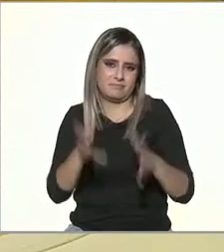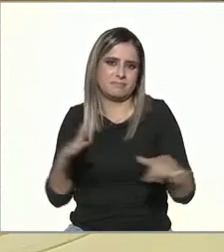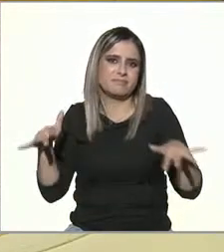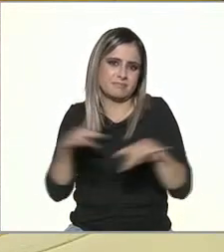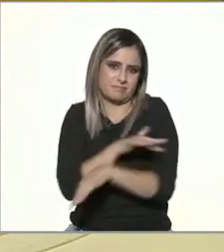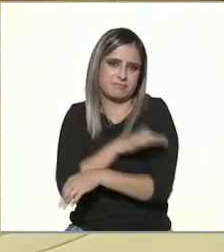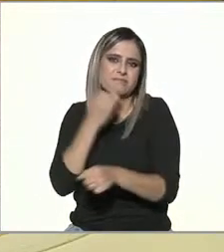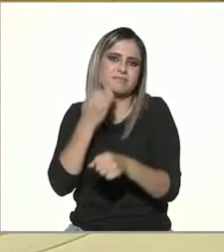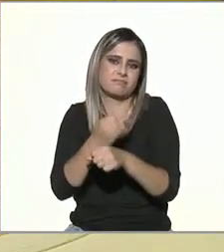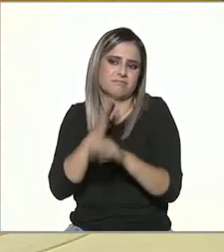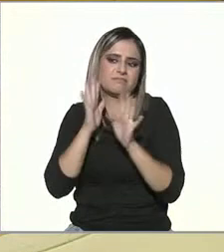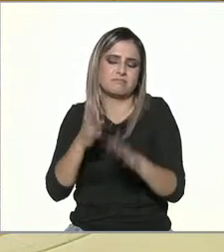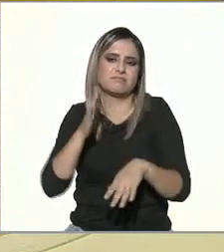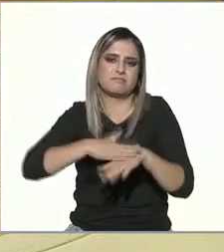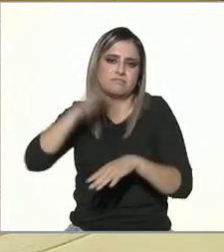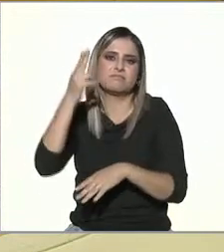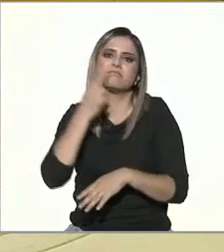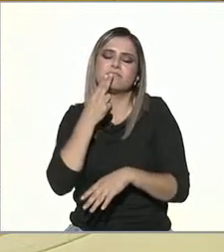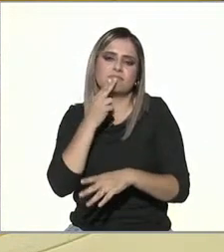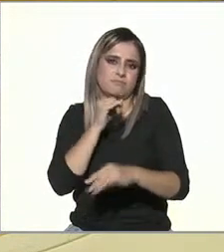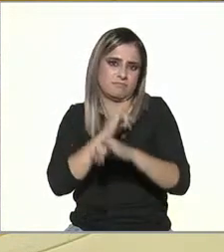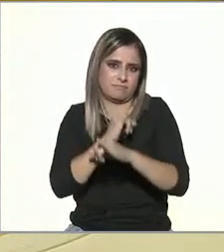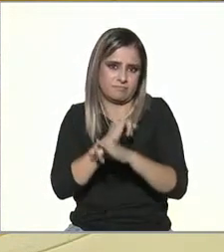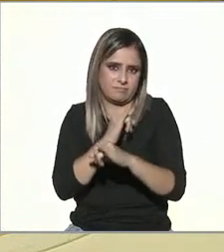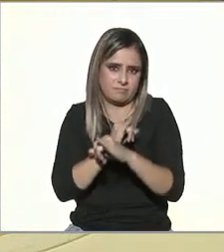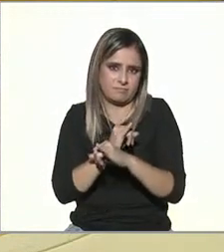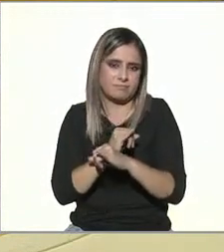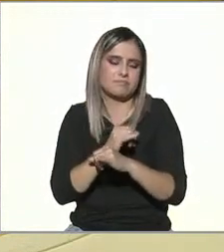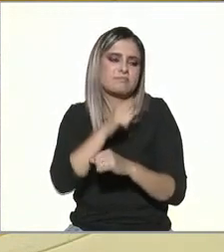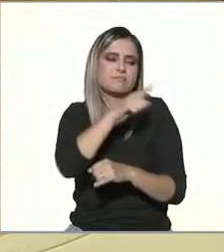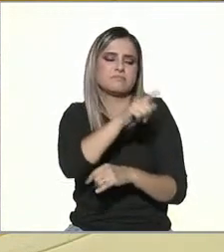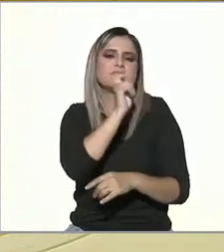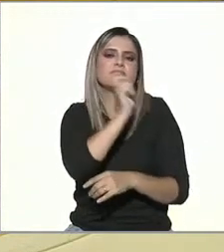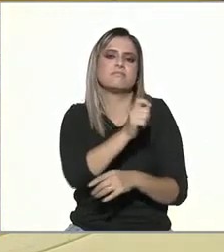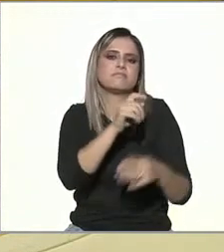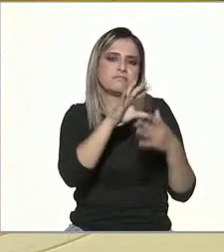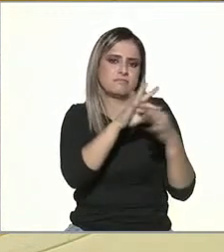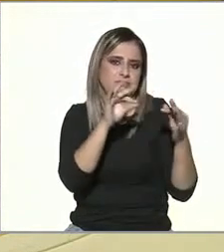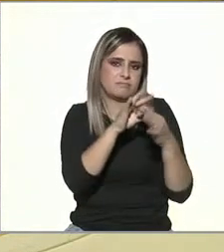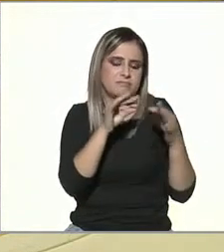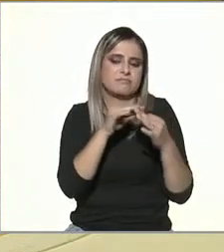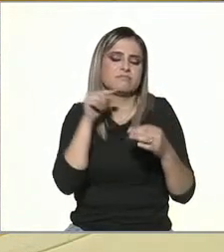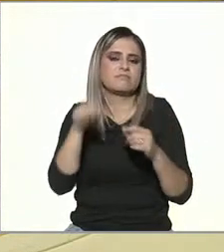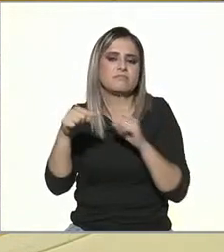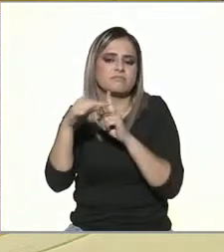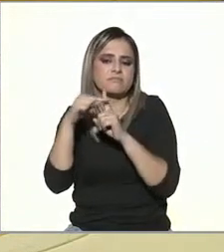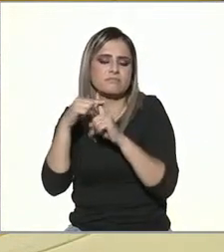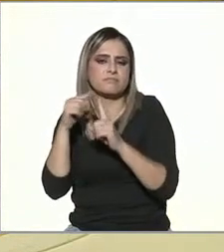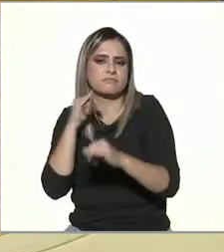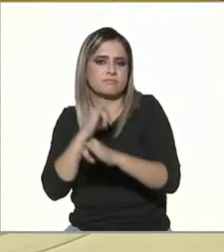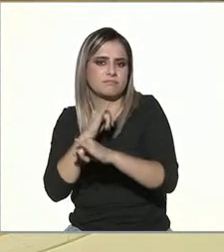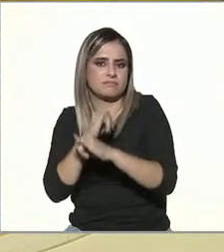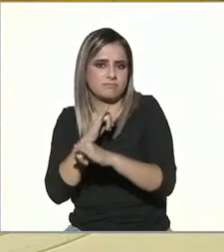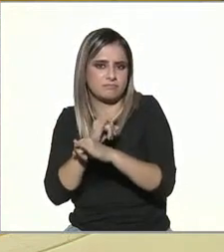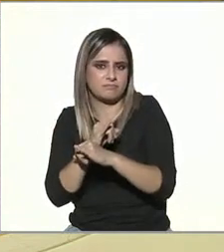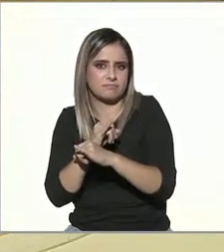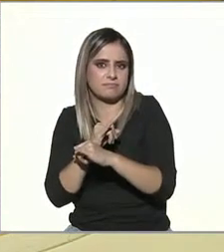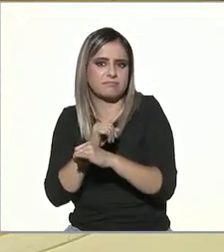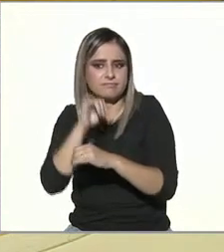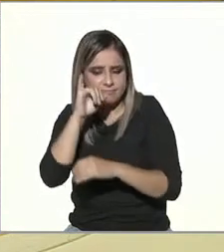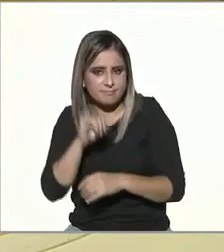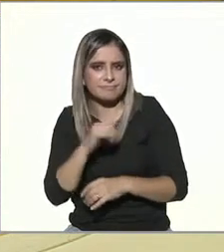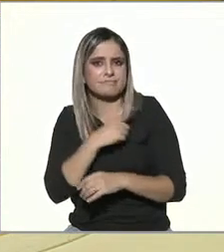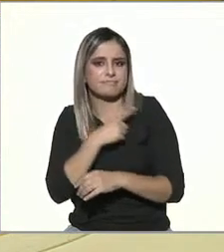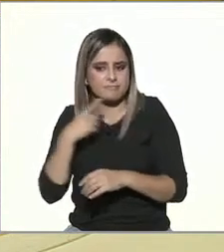en nuestra vida cotidiana que es lo que resaltarías de las bondades de lo que ahora sí debemos